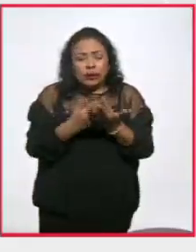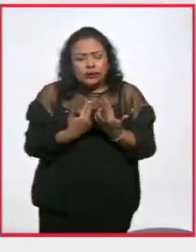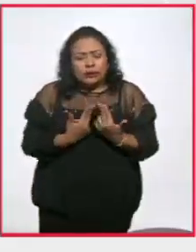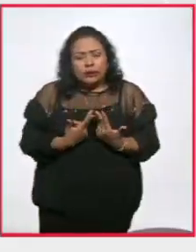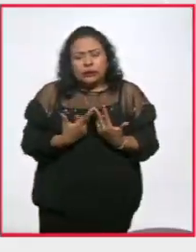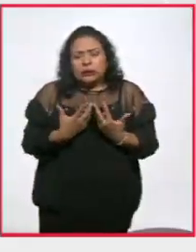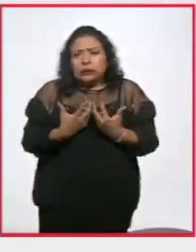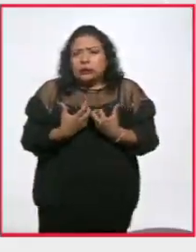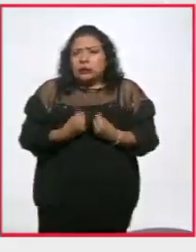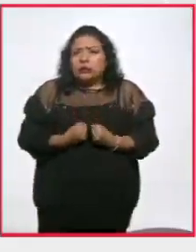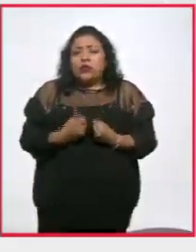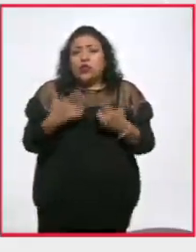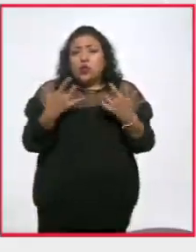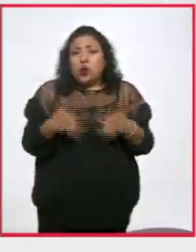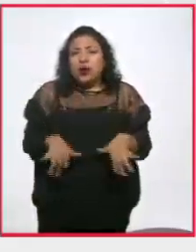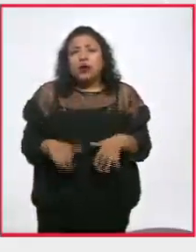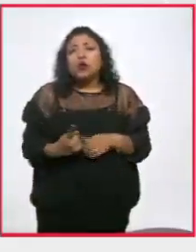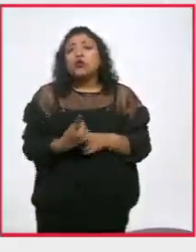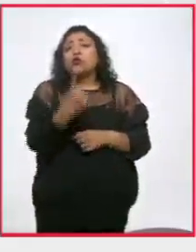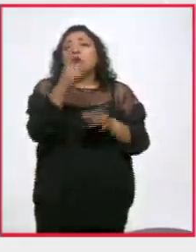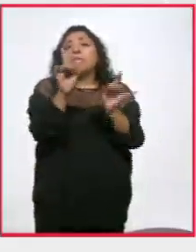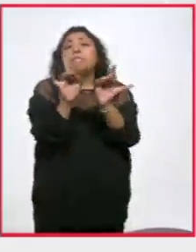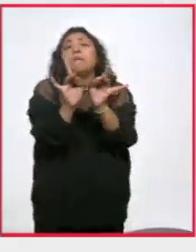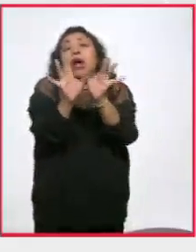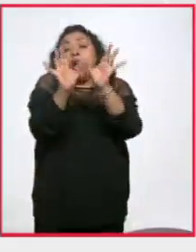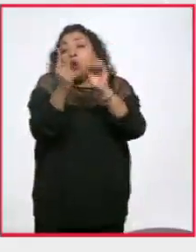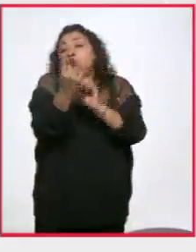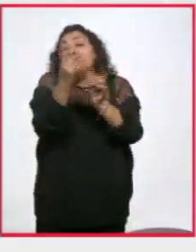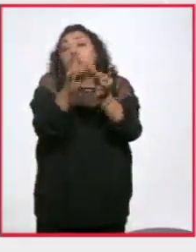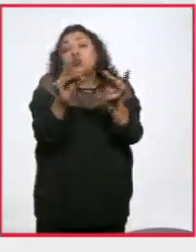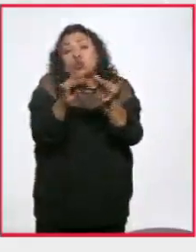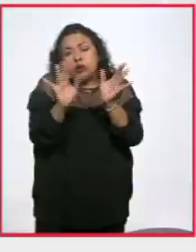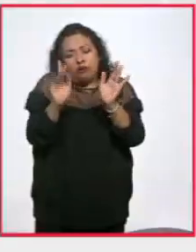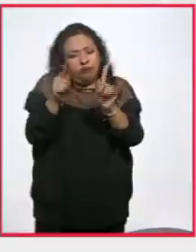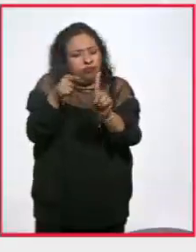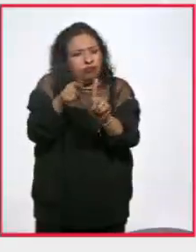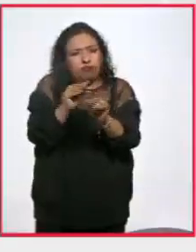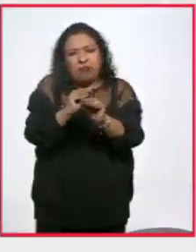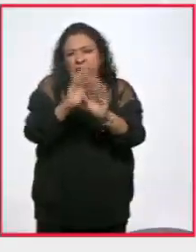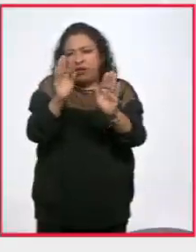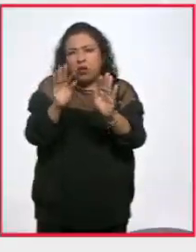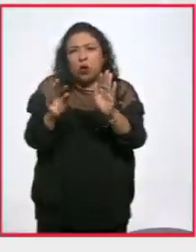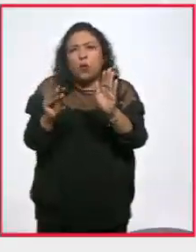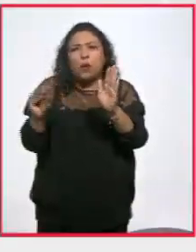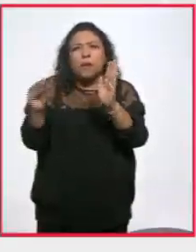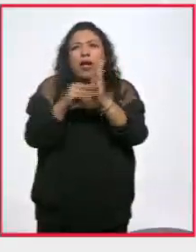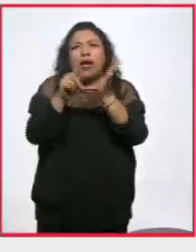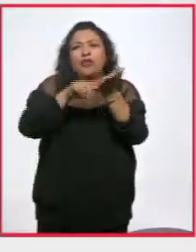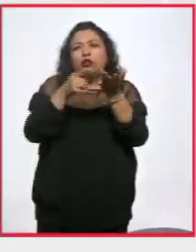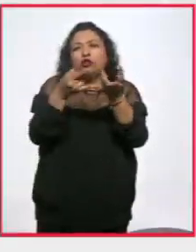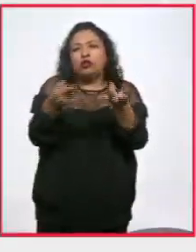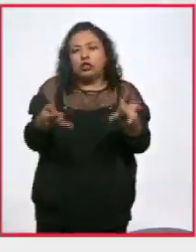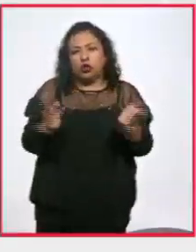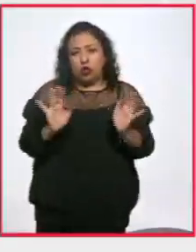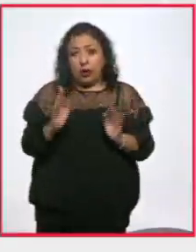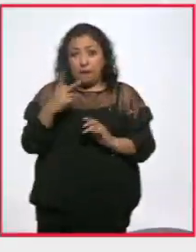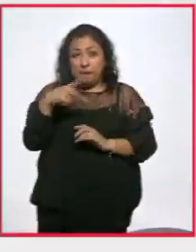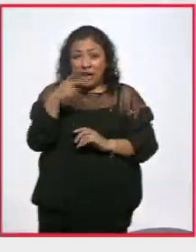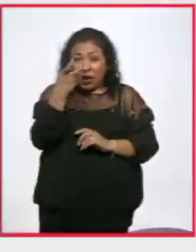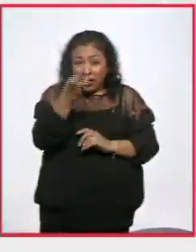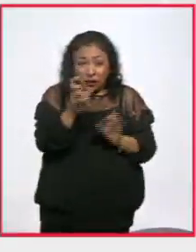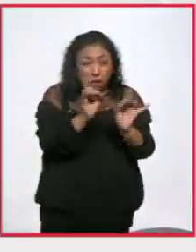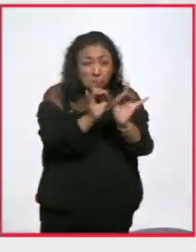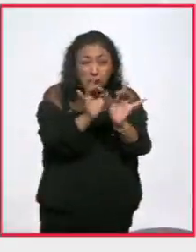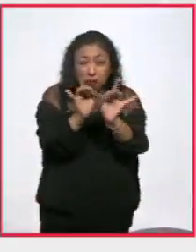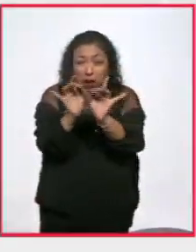de un hecho que se puede situar perfectamente en la historia contemporánea en nuestro país, pero frente a este